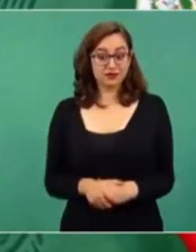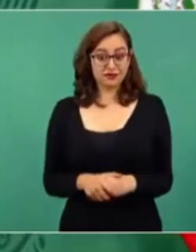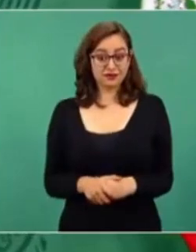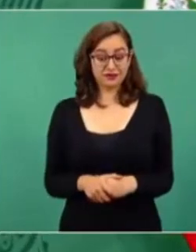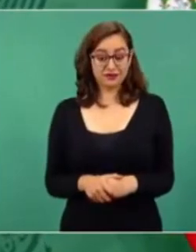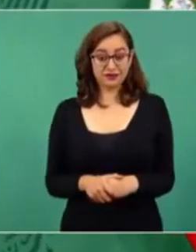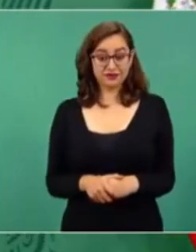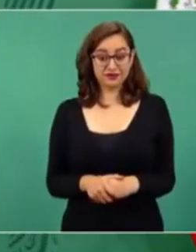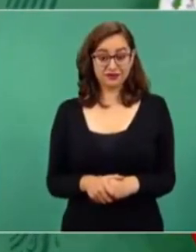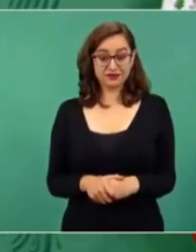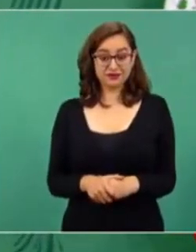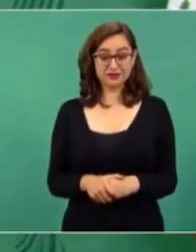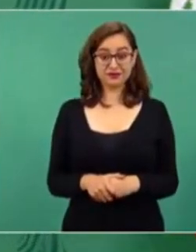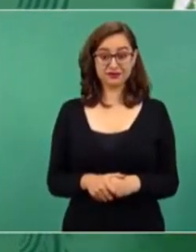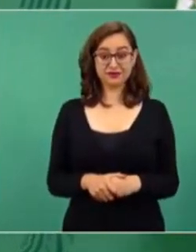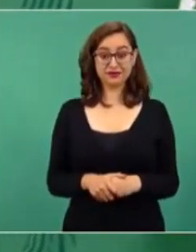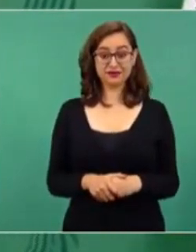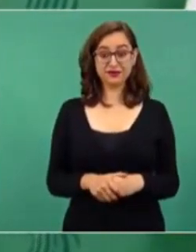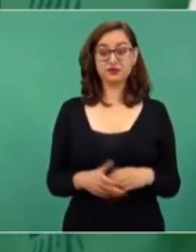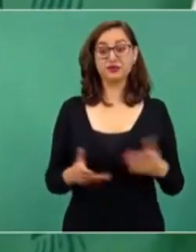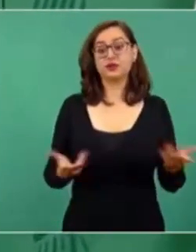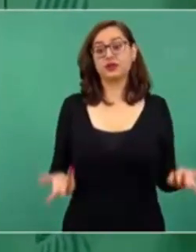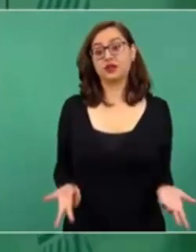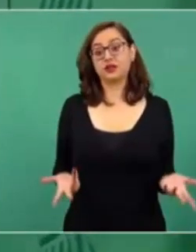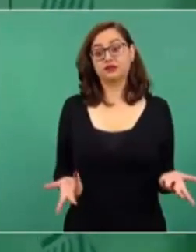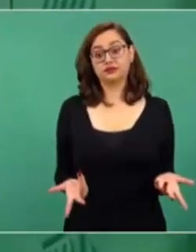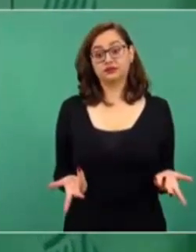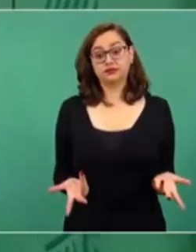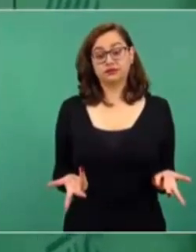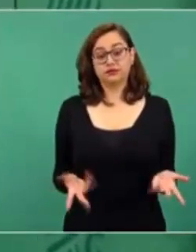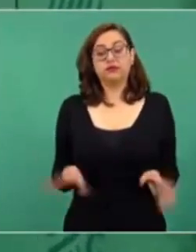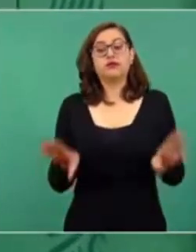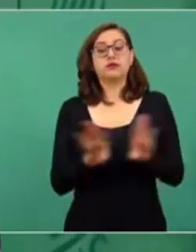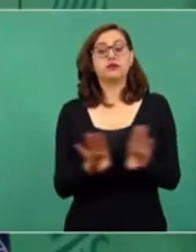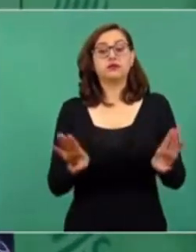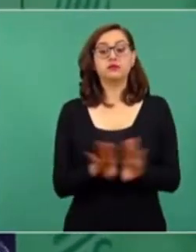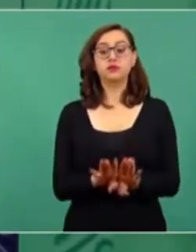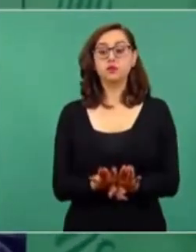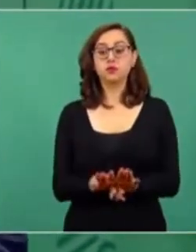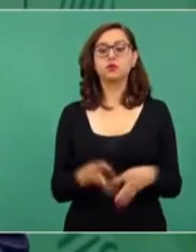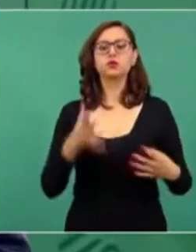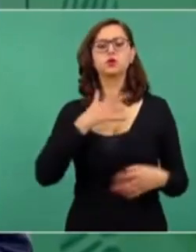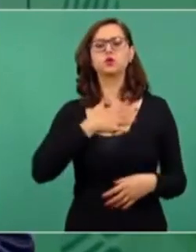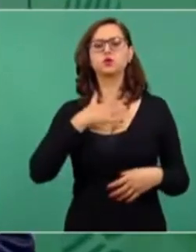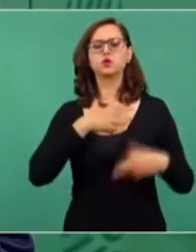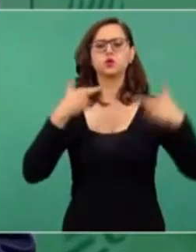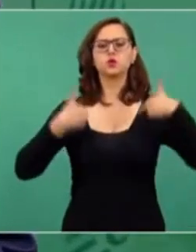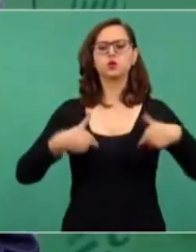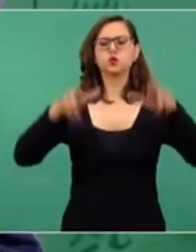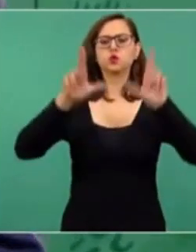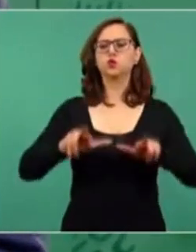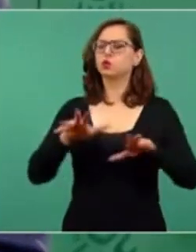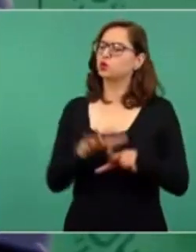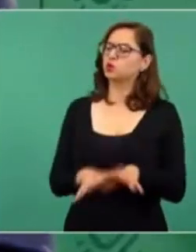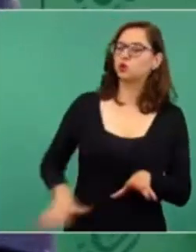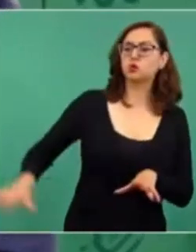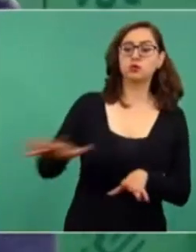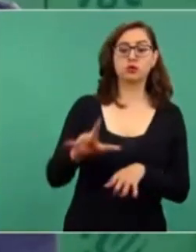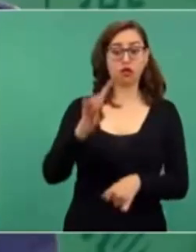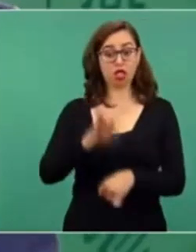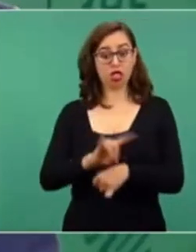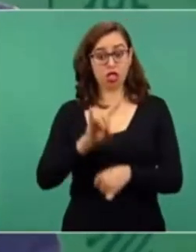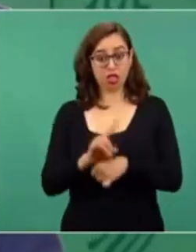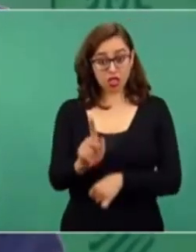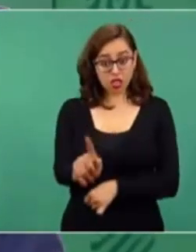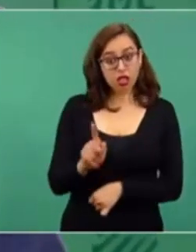y no se pueden hacer llamar representantes populares cuando no lo son. Entonces, es